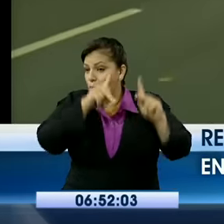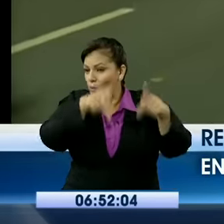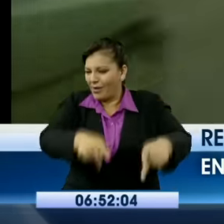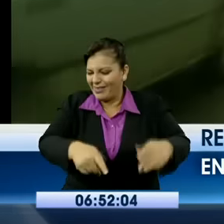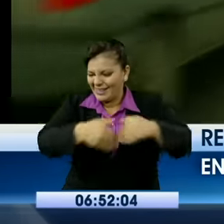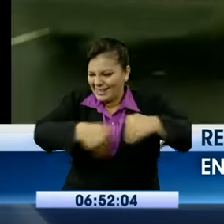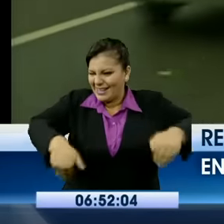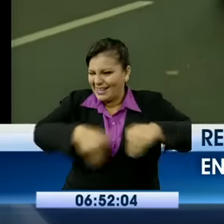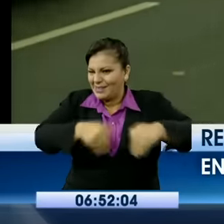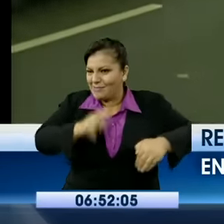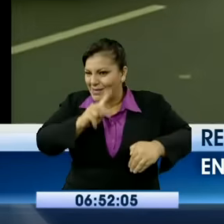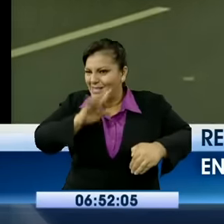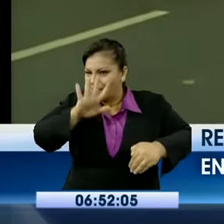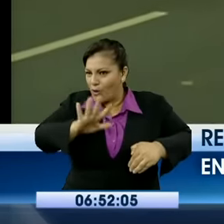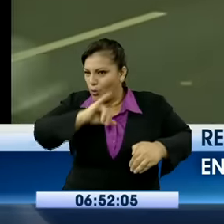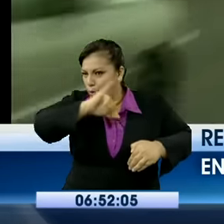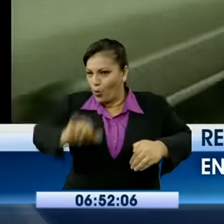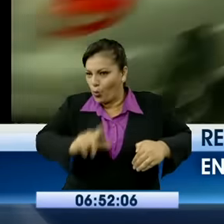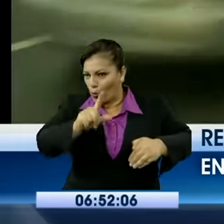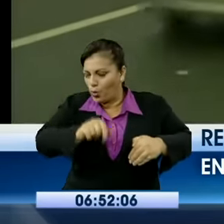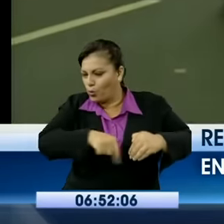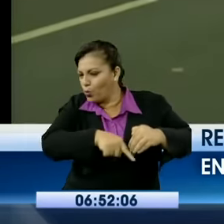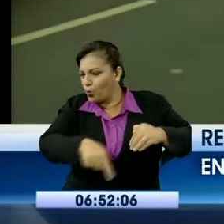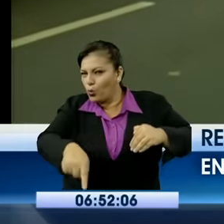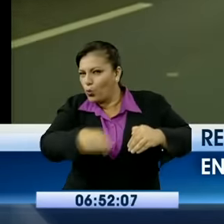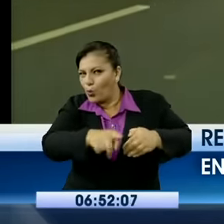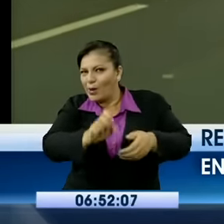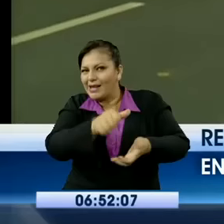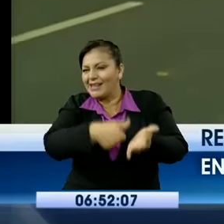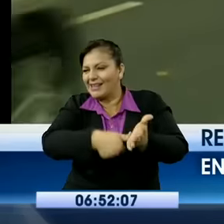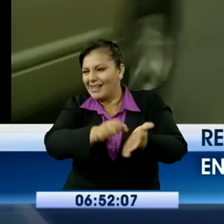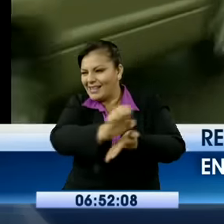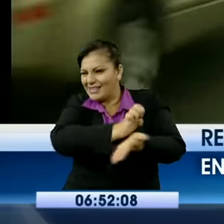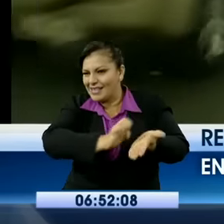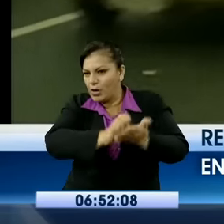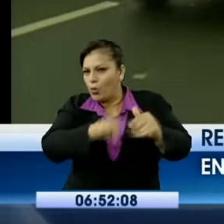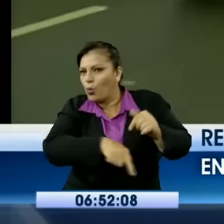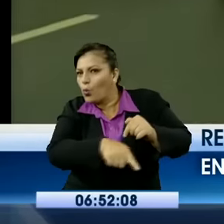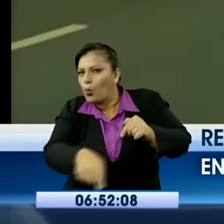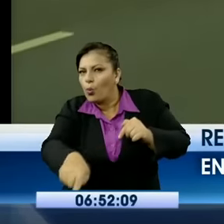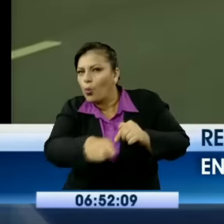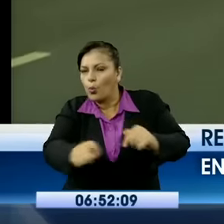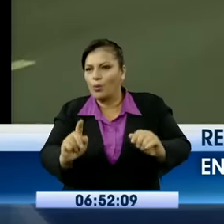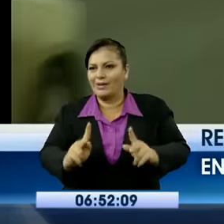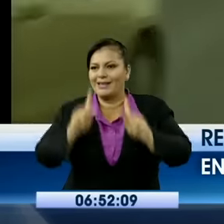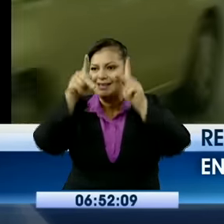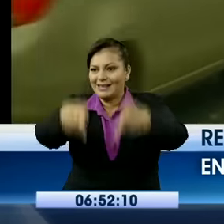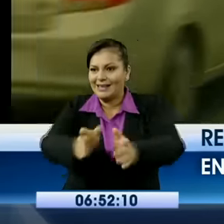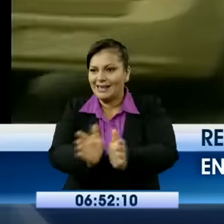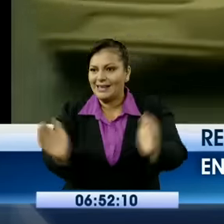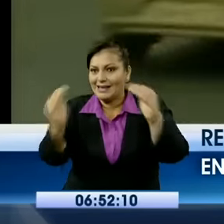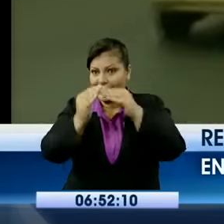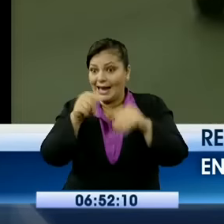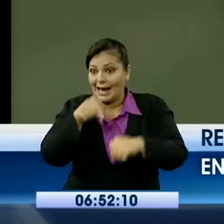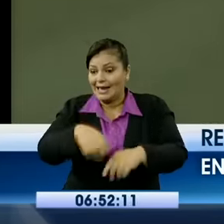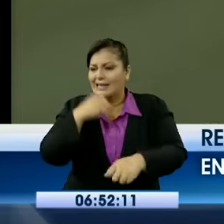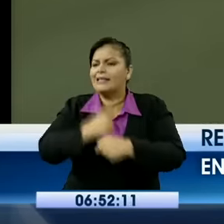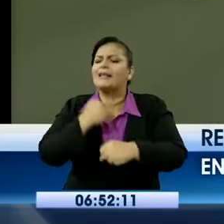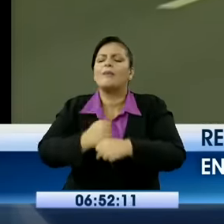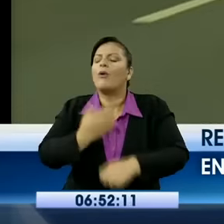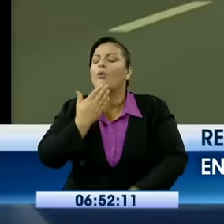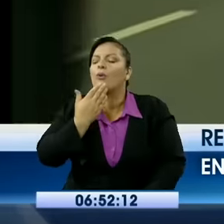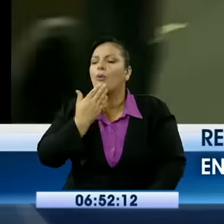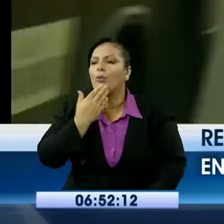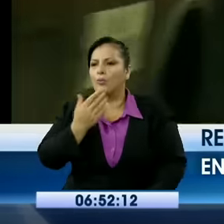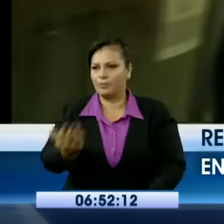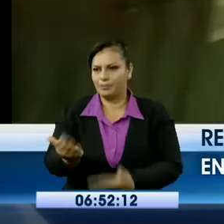Pío Jaramillo, de los Esteros, a la Trinitaria? ¿De qué manera van a trabajar? ¿Cuántos carriles se cerrarán? ¿De qué hora a qué hora? Para que los conductores tengan conocimiento.